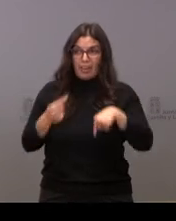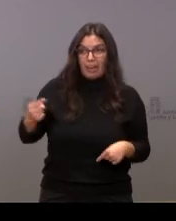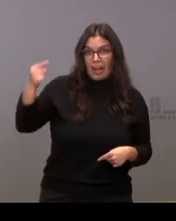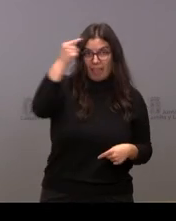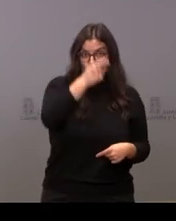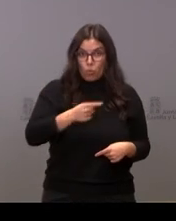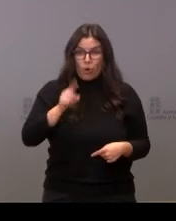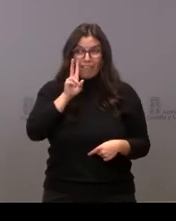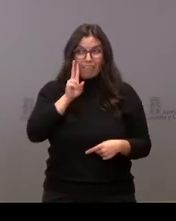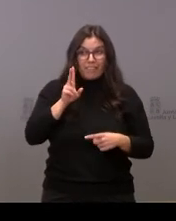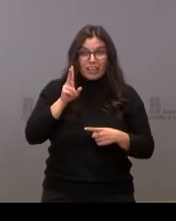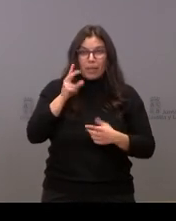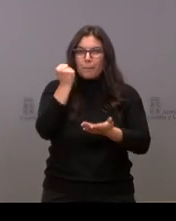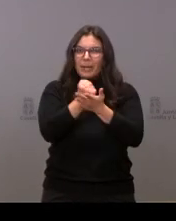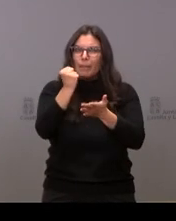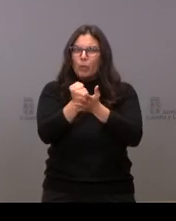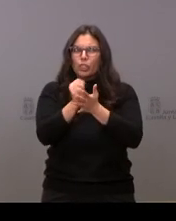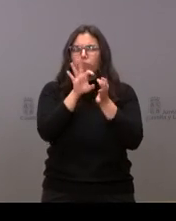podría encajar el pasaporte? Sí.